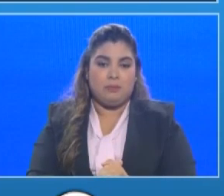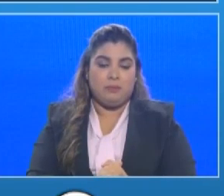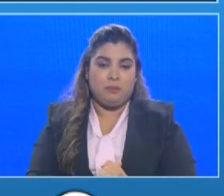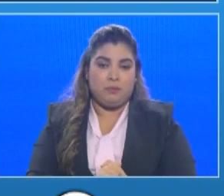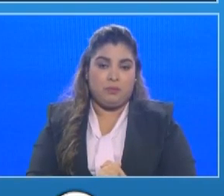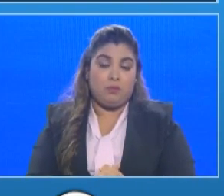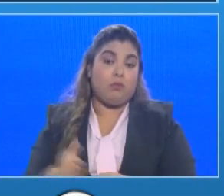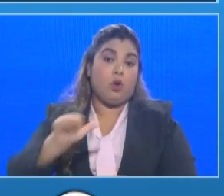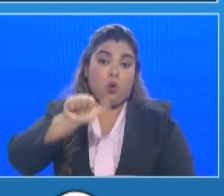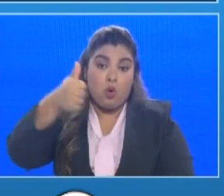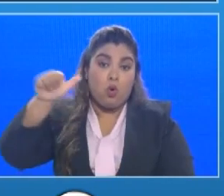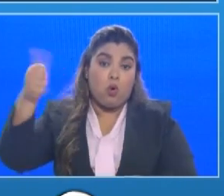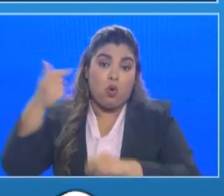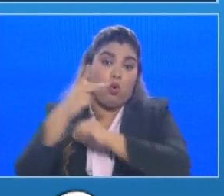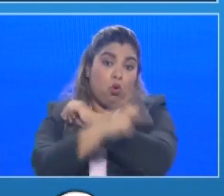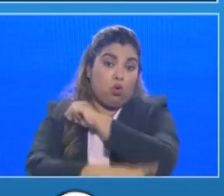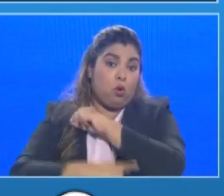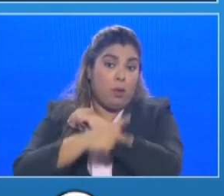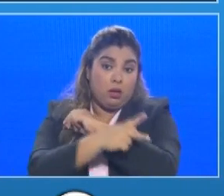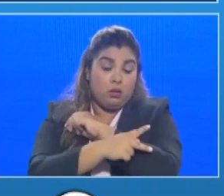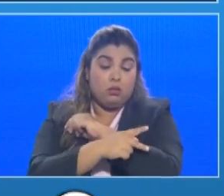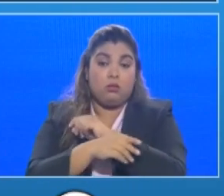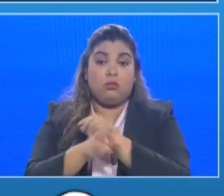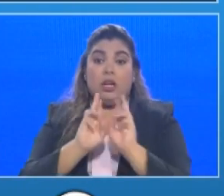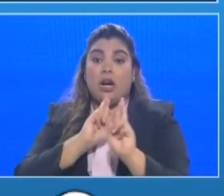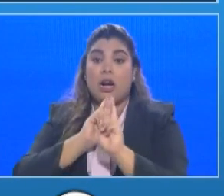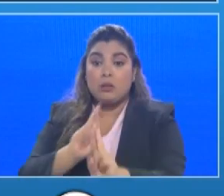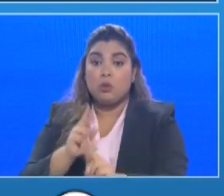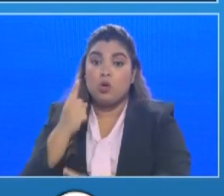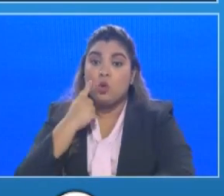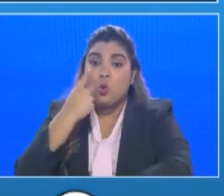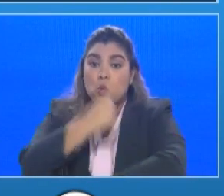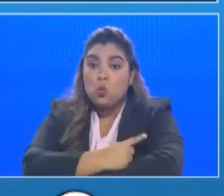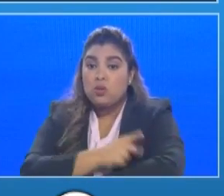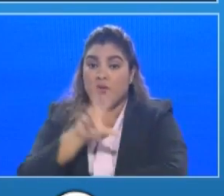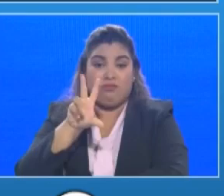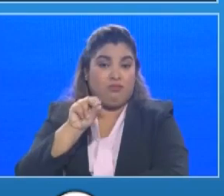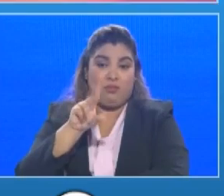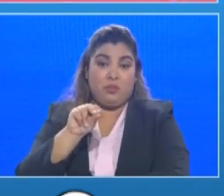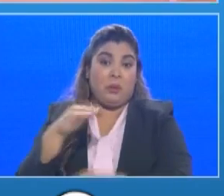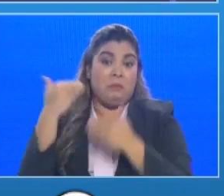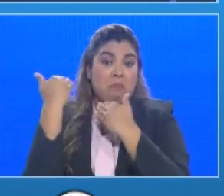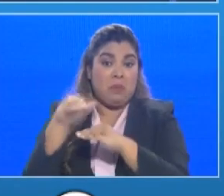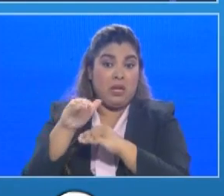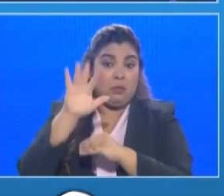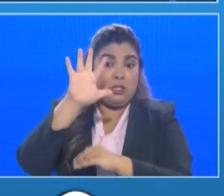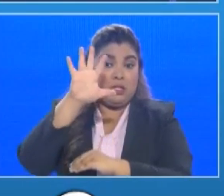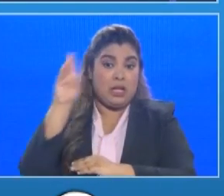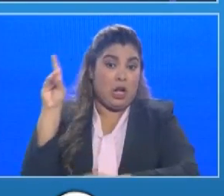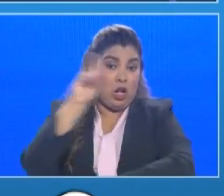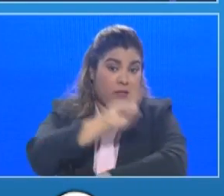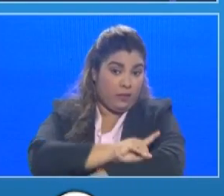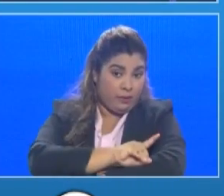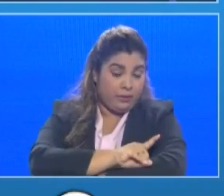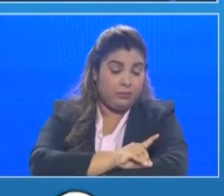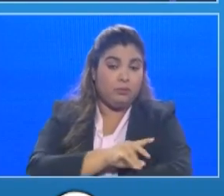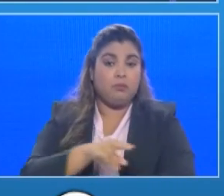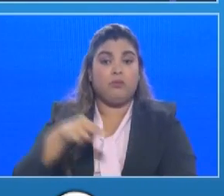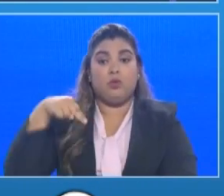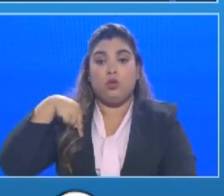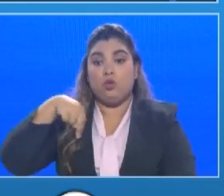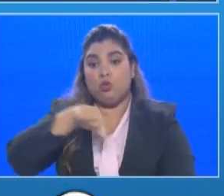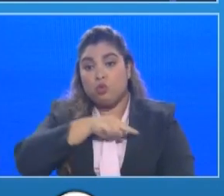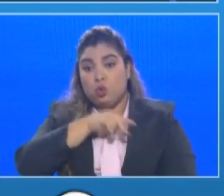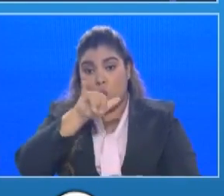y en México está por arriba de los cinco días entonces el que esté entre 48 a 72 horas que puede ser el máximo en el